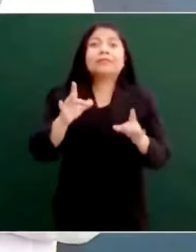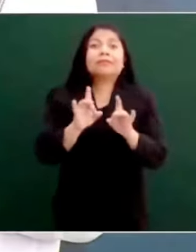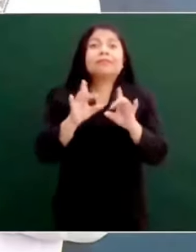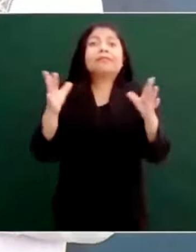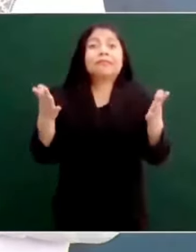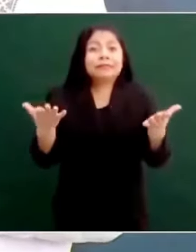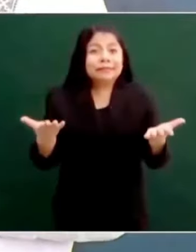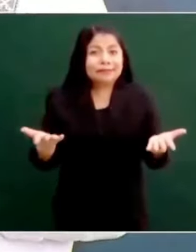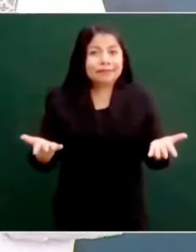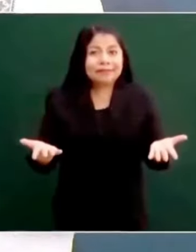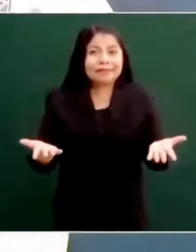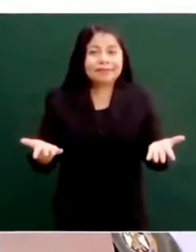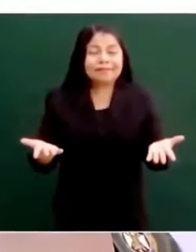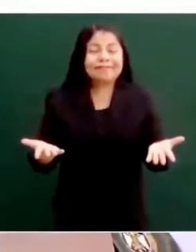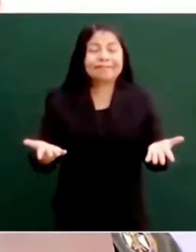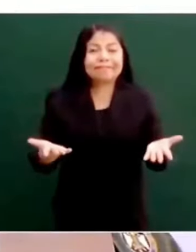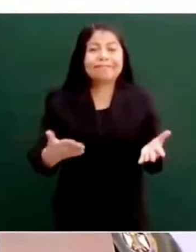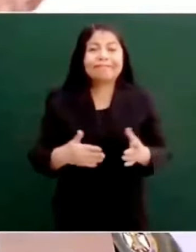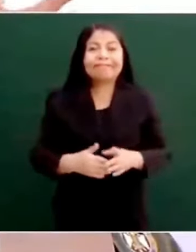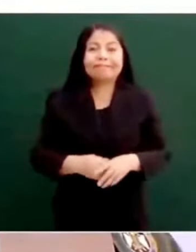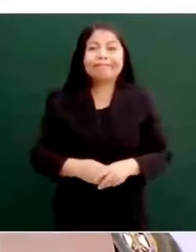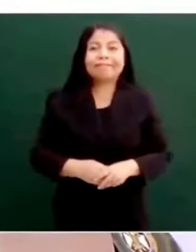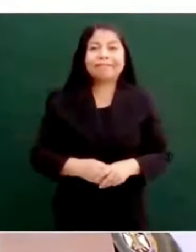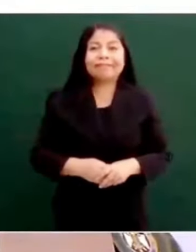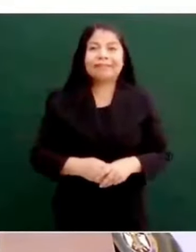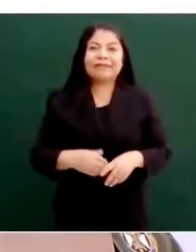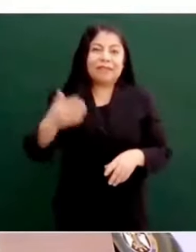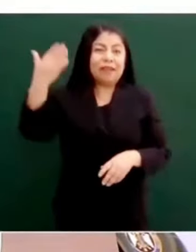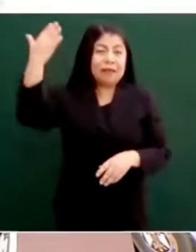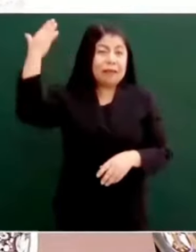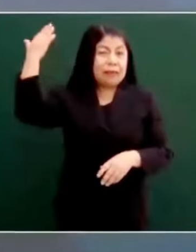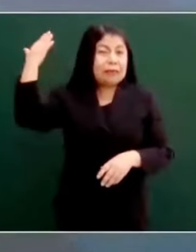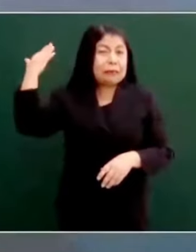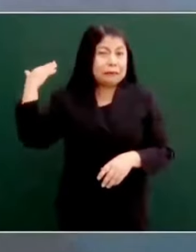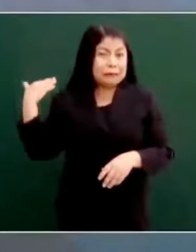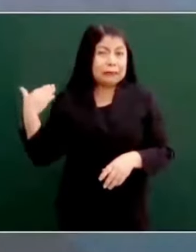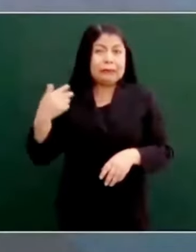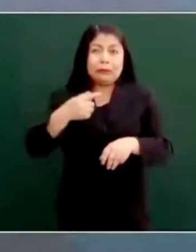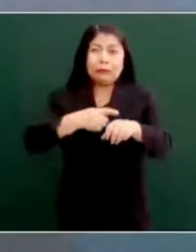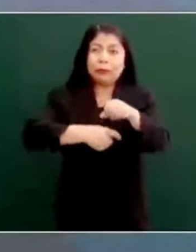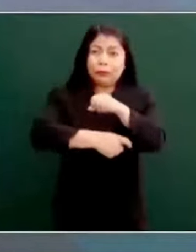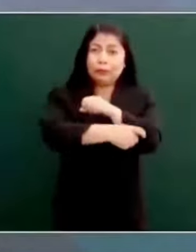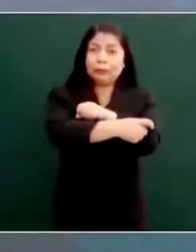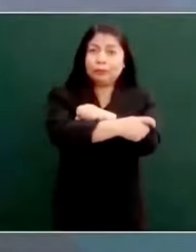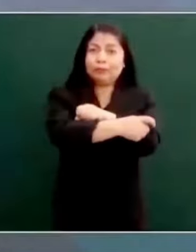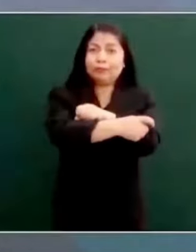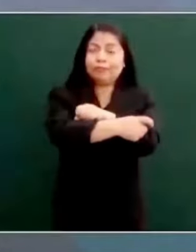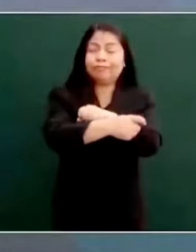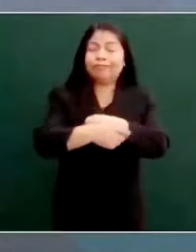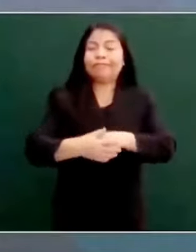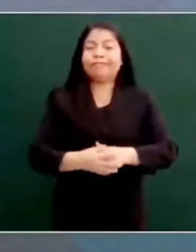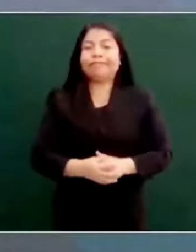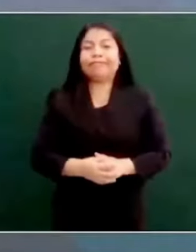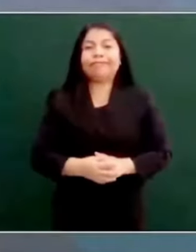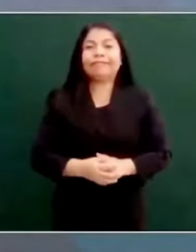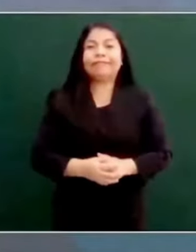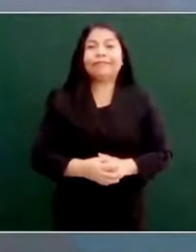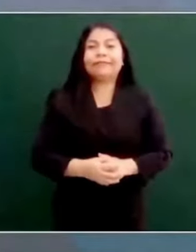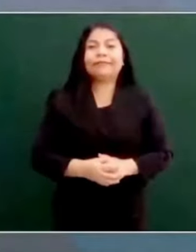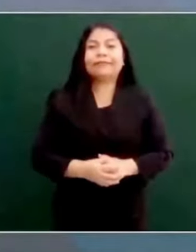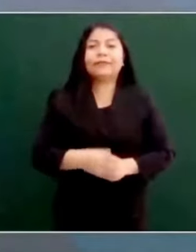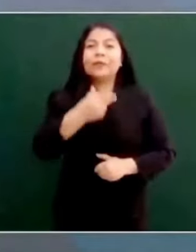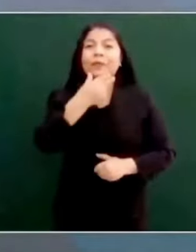Entonces, cuando sucedía eso, y estaba el ministro Saldívar,